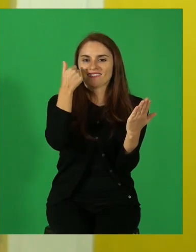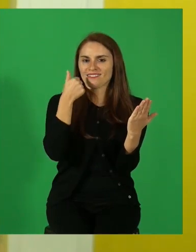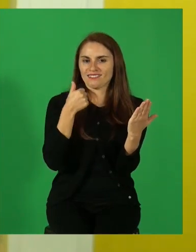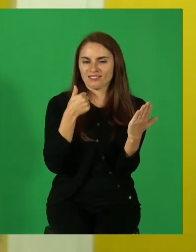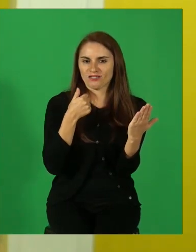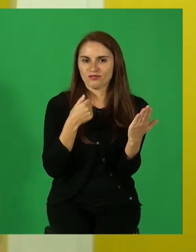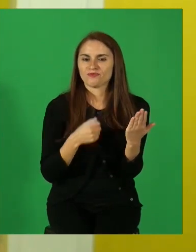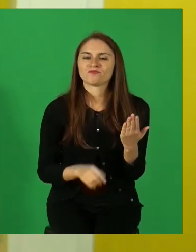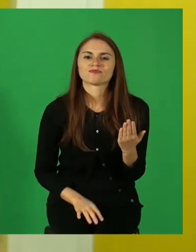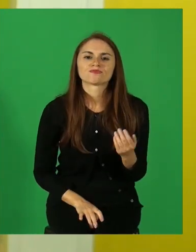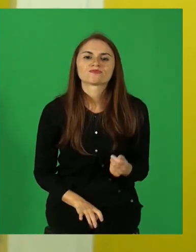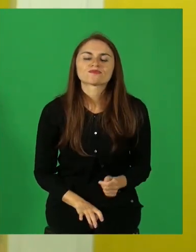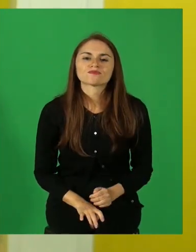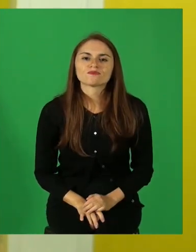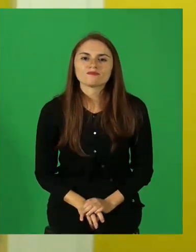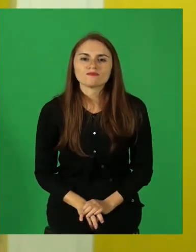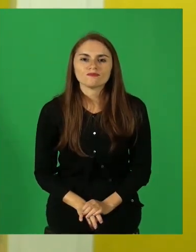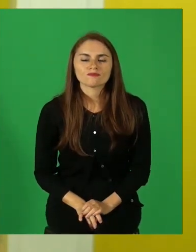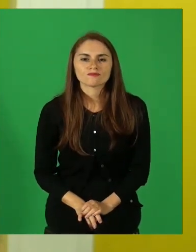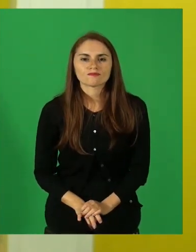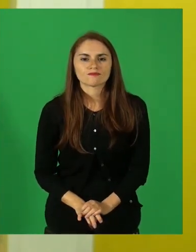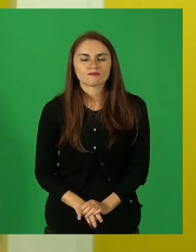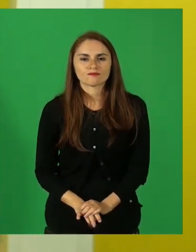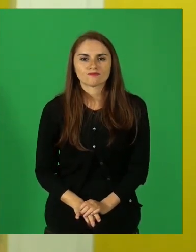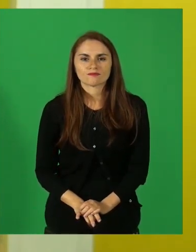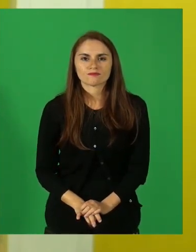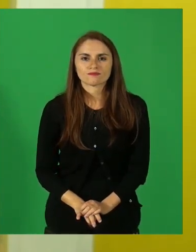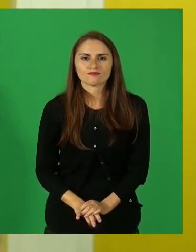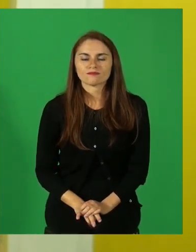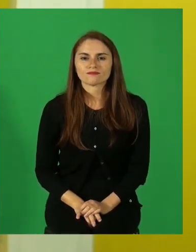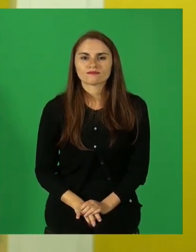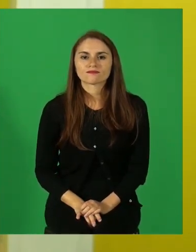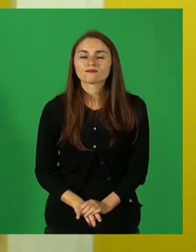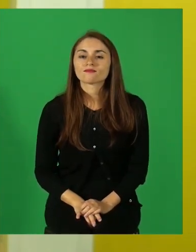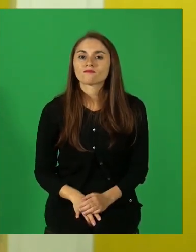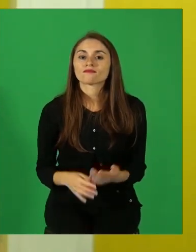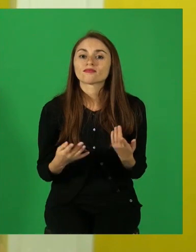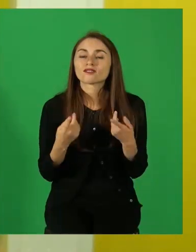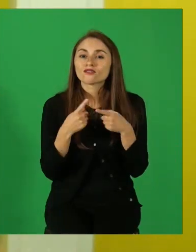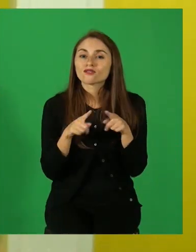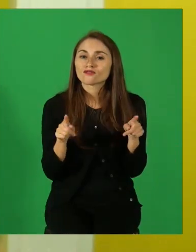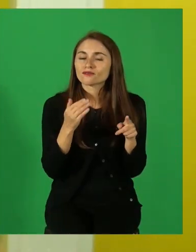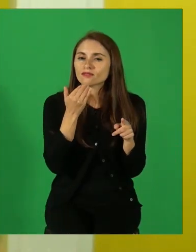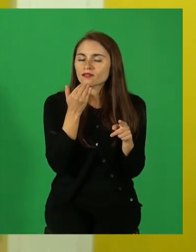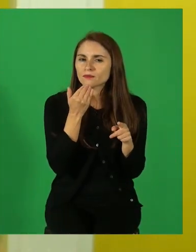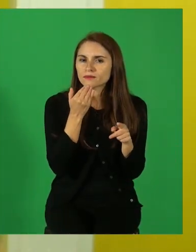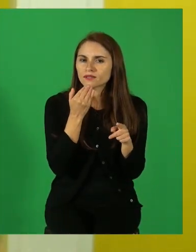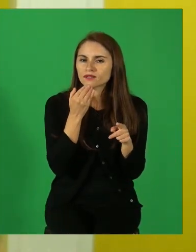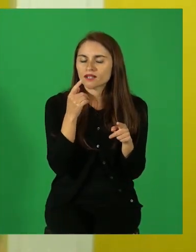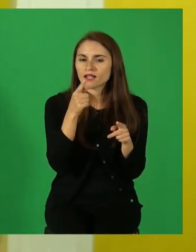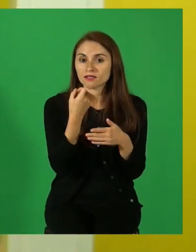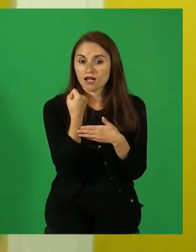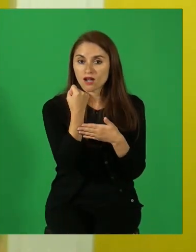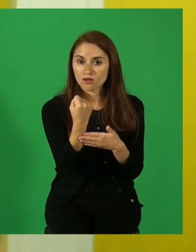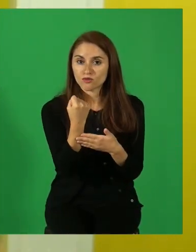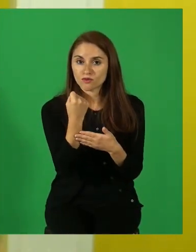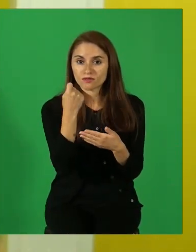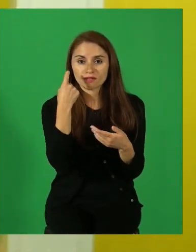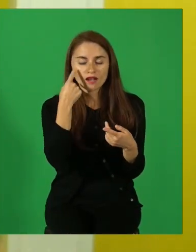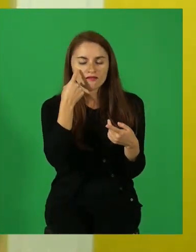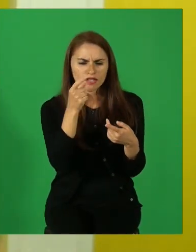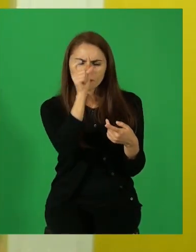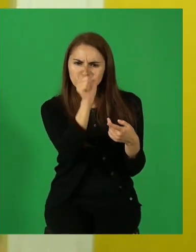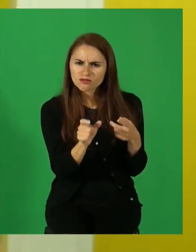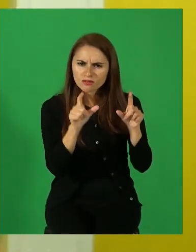infieres a partir de esta información que también está en el texto. Y otra manera que te va a ayudar a caracterizar a los personajes